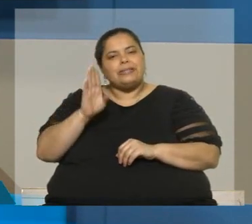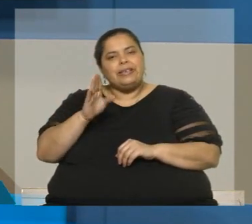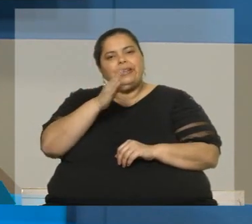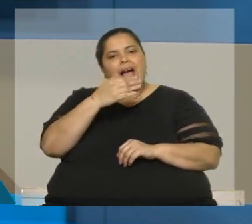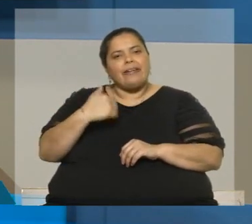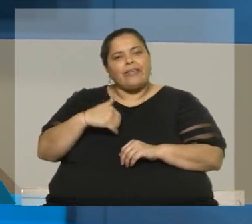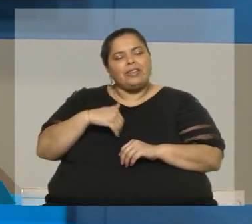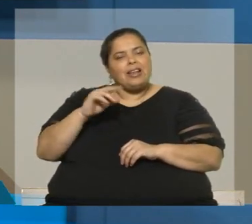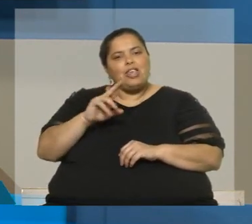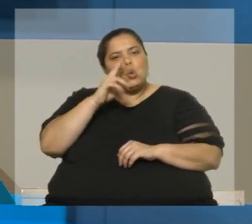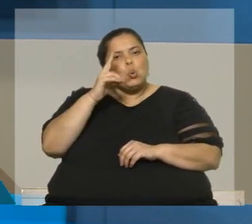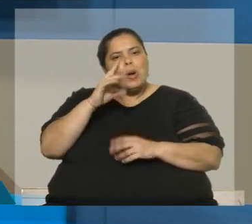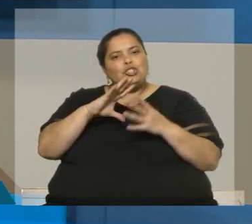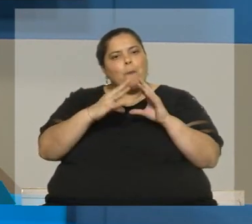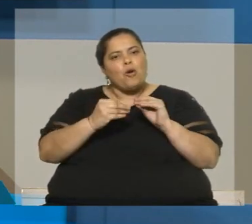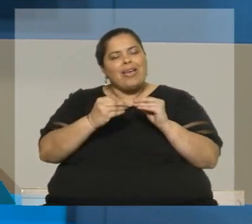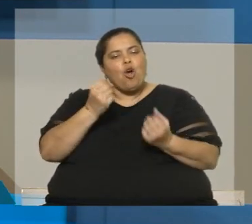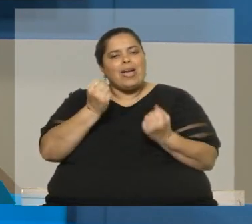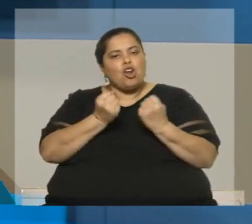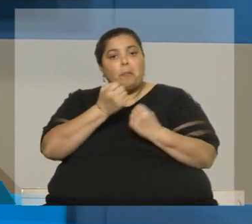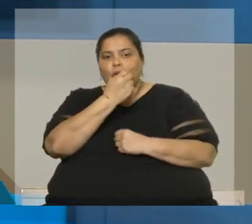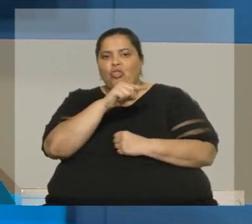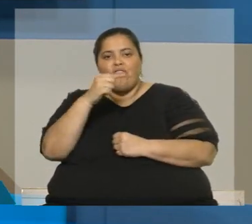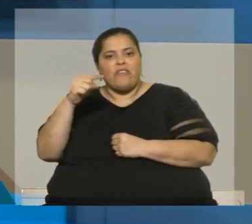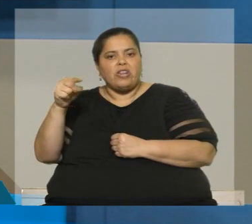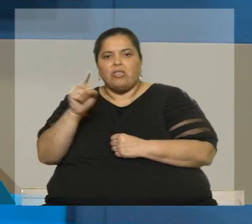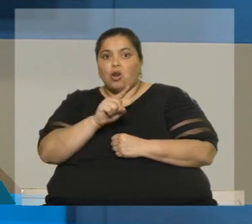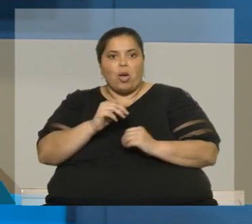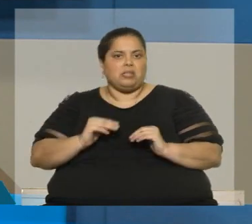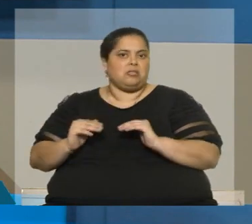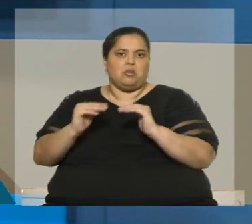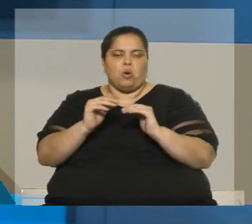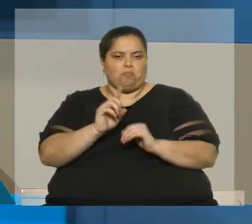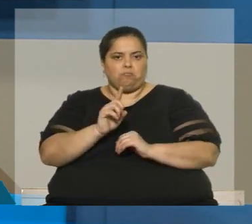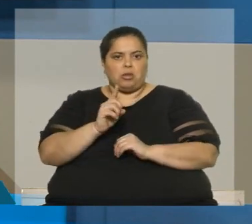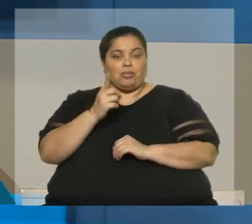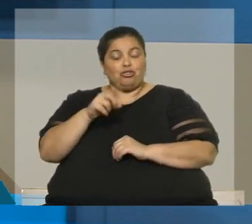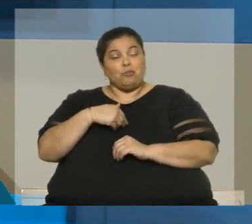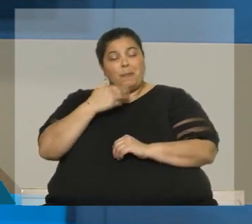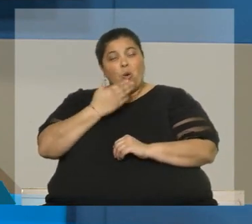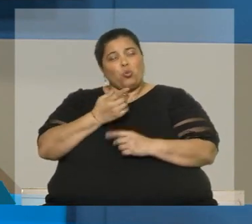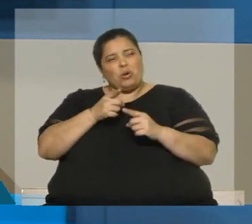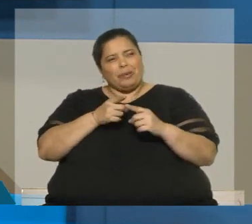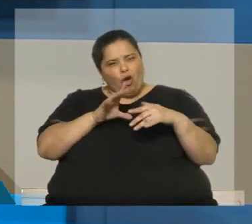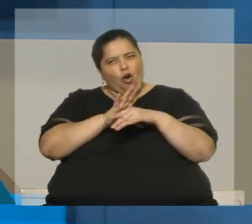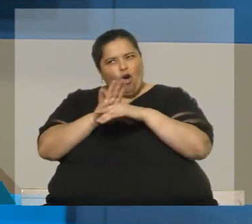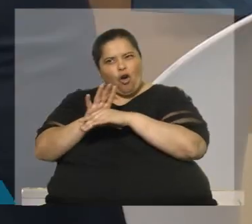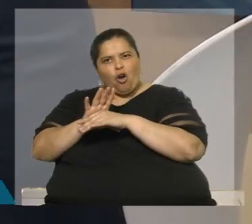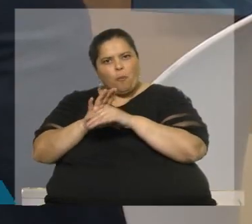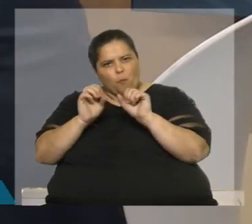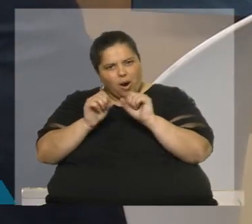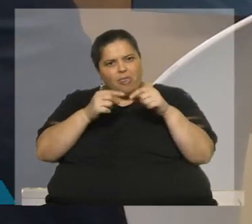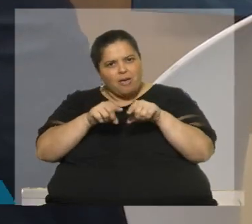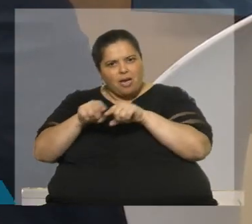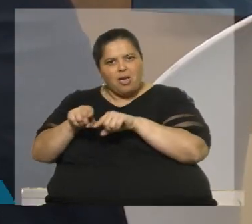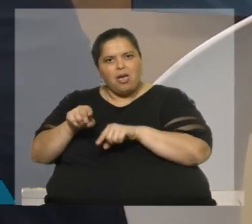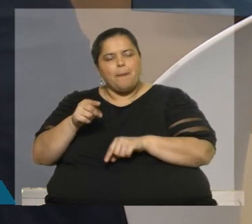argentino y el uruguayo no son idénticos. Y la pregunta es a veces si son compatibles. Pero eso es un debate que tienen que tener ustedes. La pregunta,